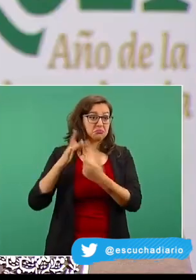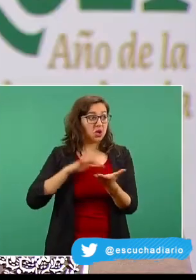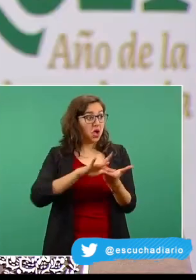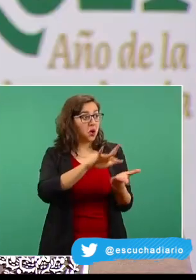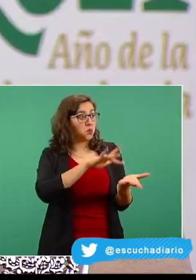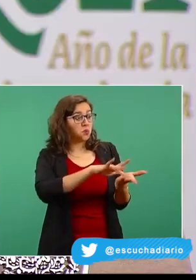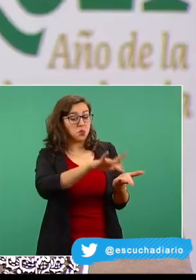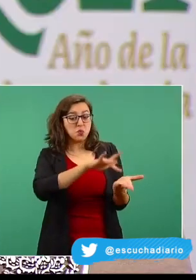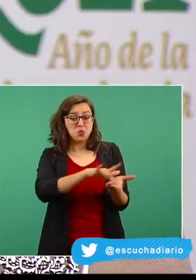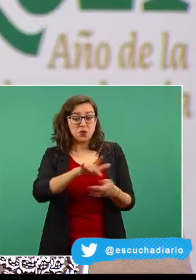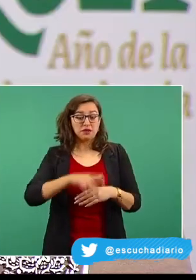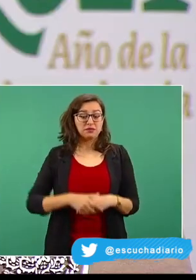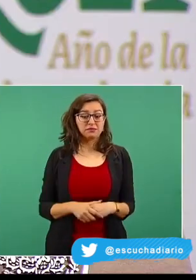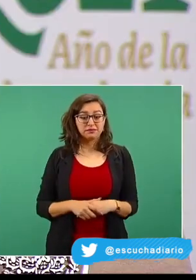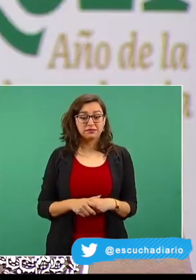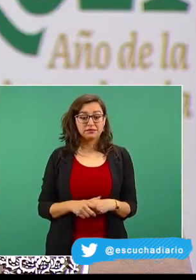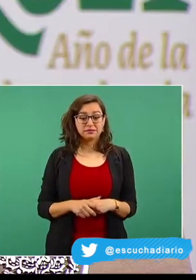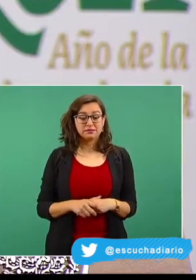ciudadanos